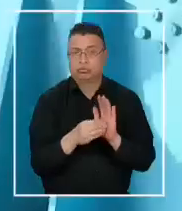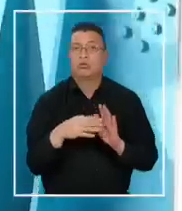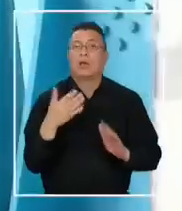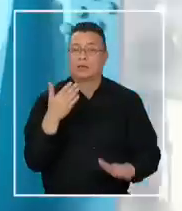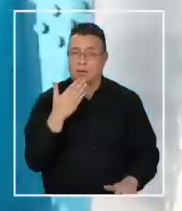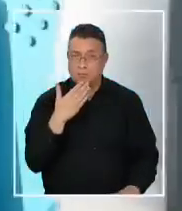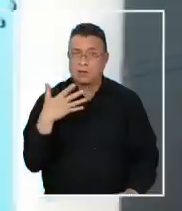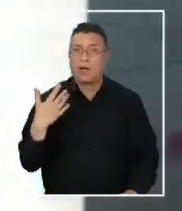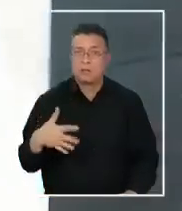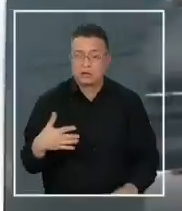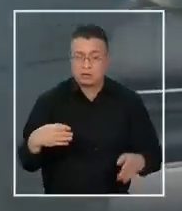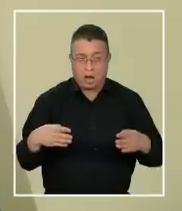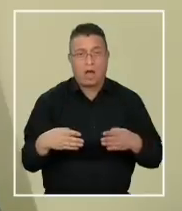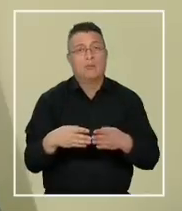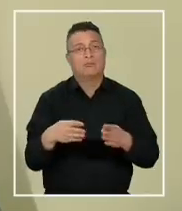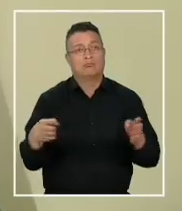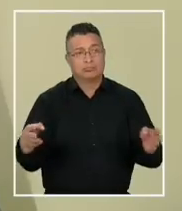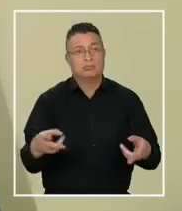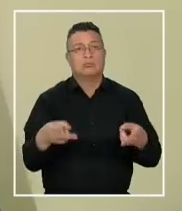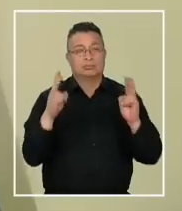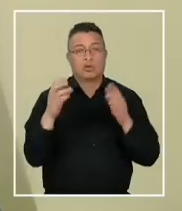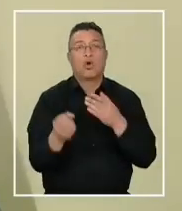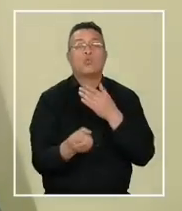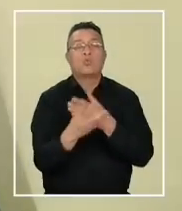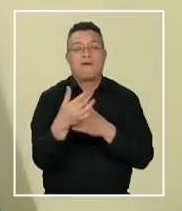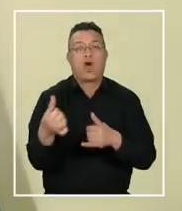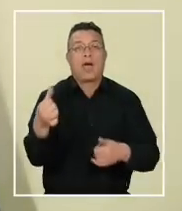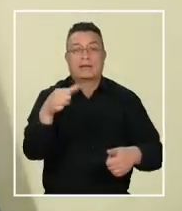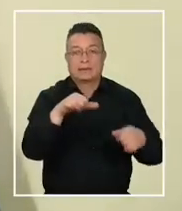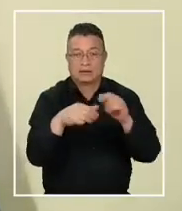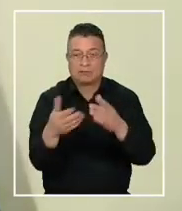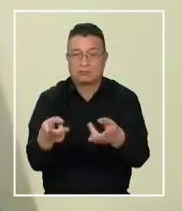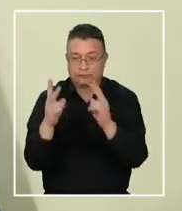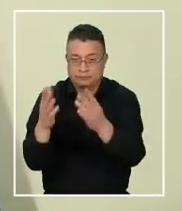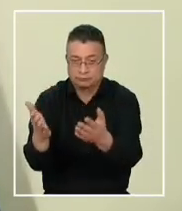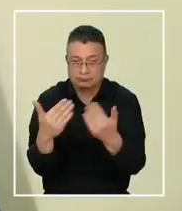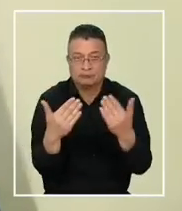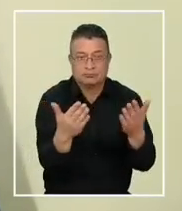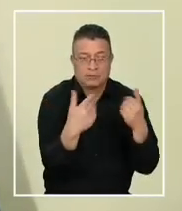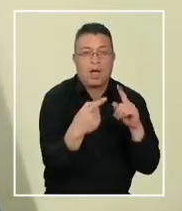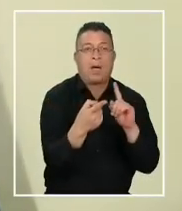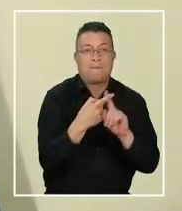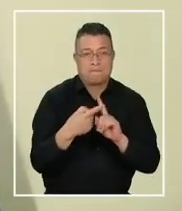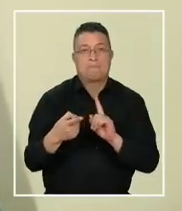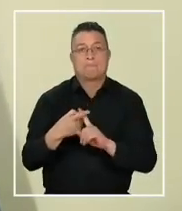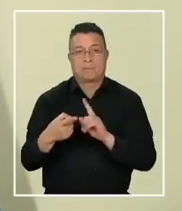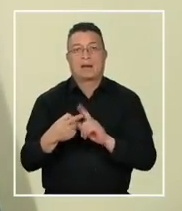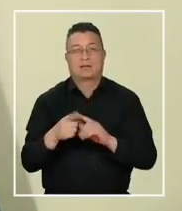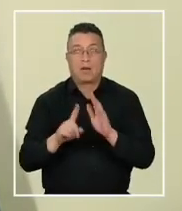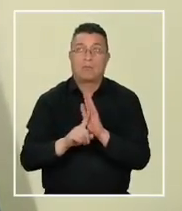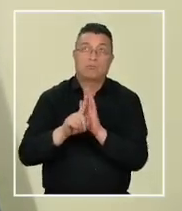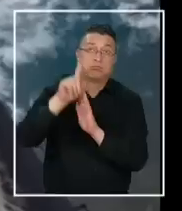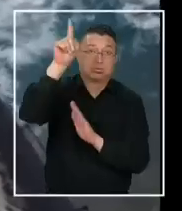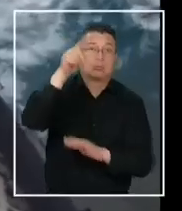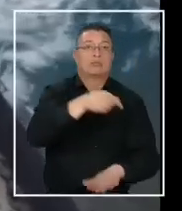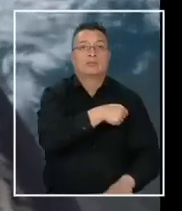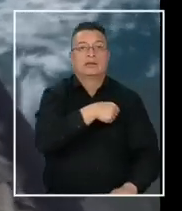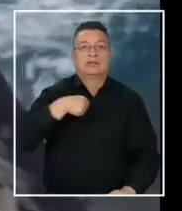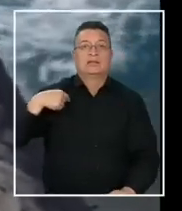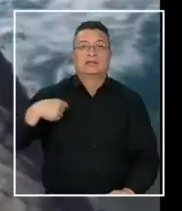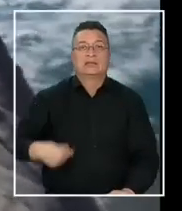porque abre las puertas a que nuevos científicos puedan participar de las misiones chinas.